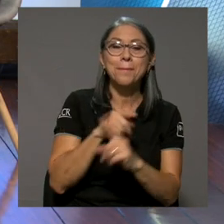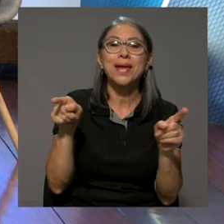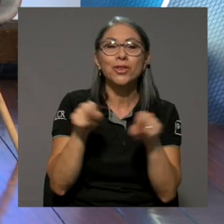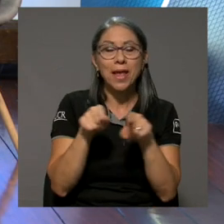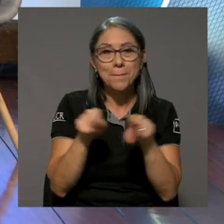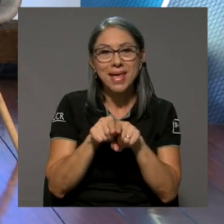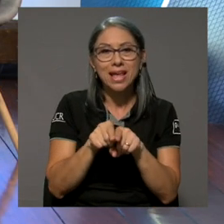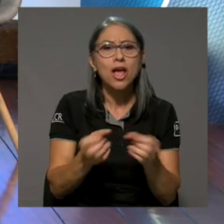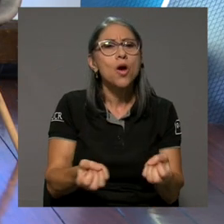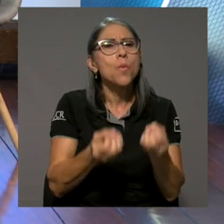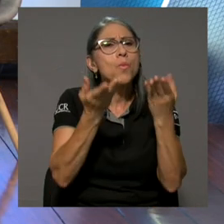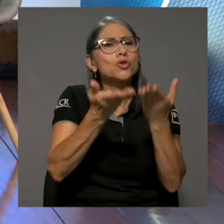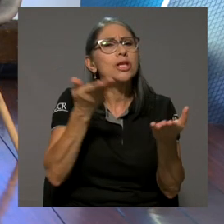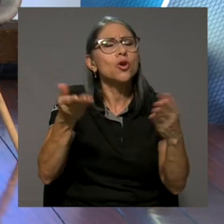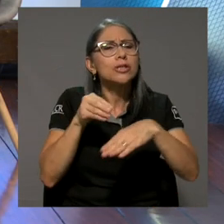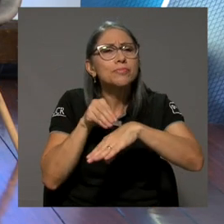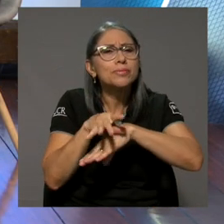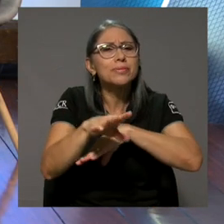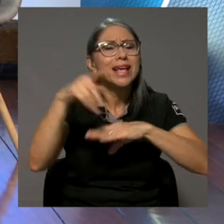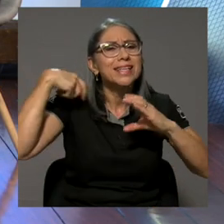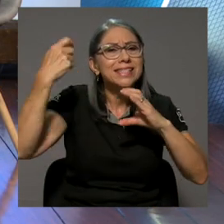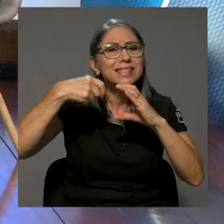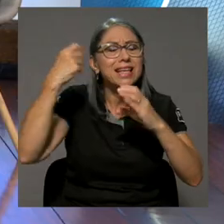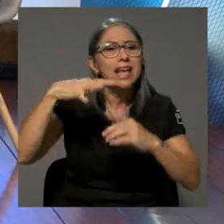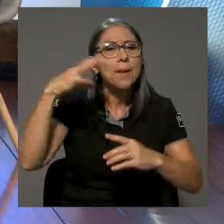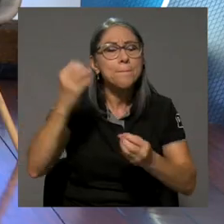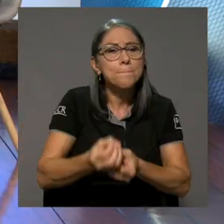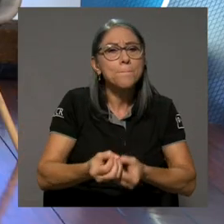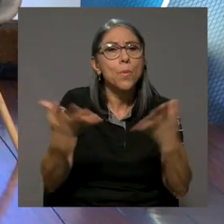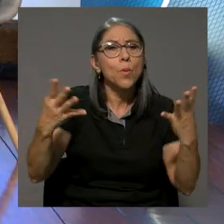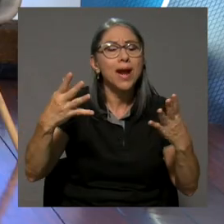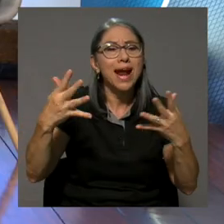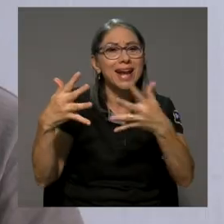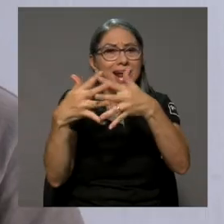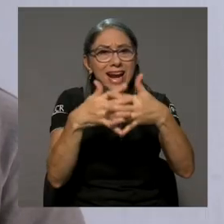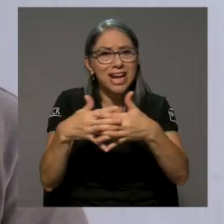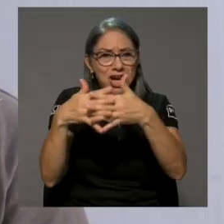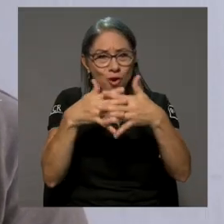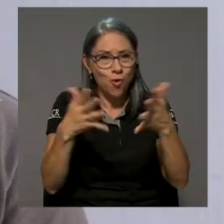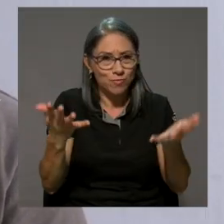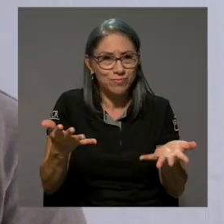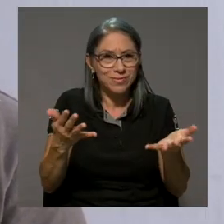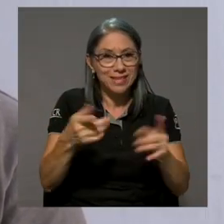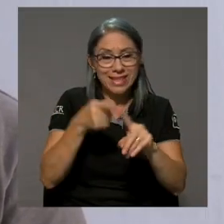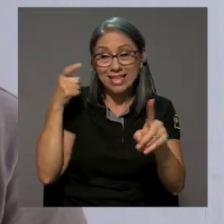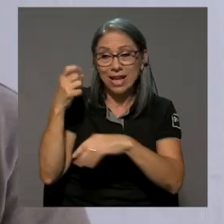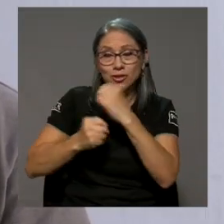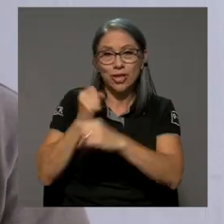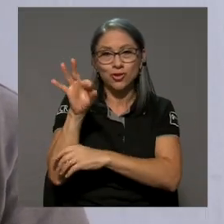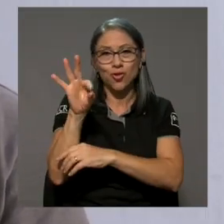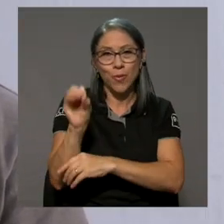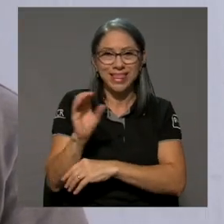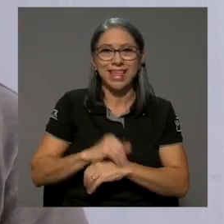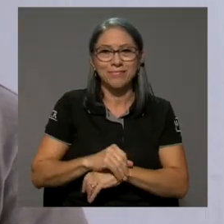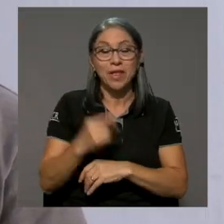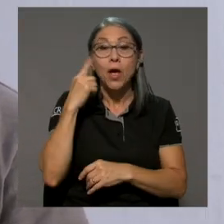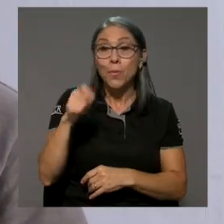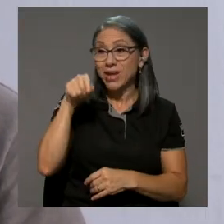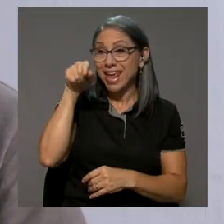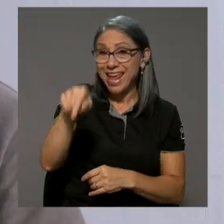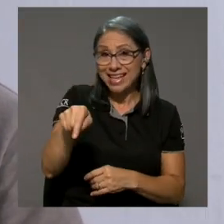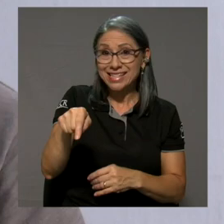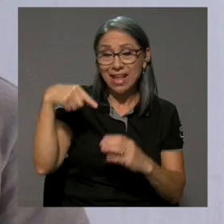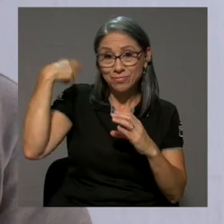muchas referencias de cine popular gringo, ¿no? Americano de los 90, porque, como bien dijiste antes, es